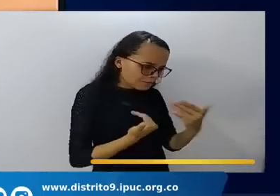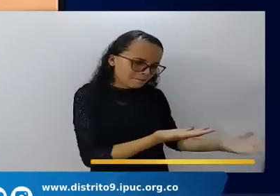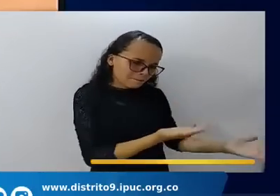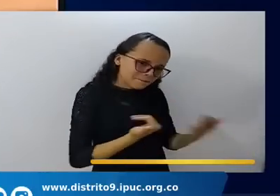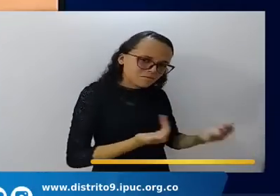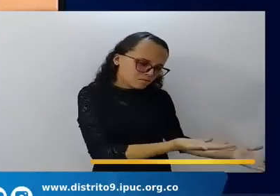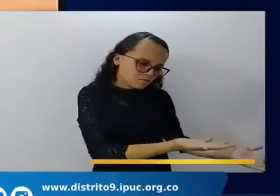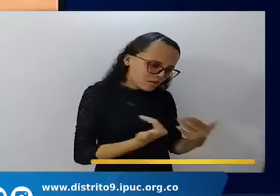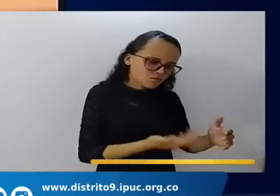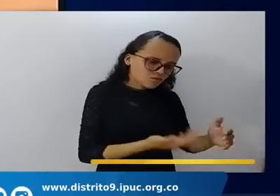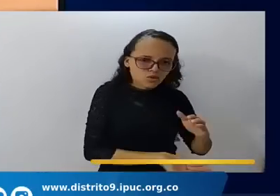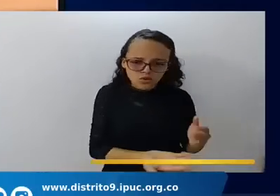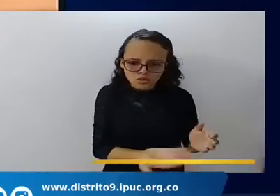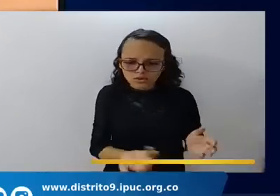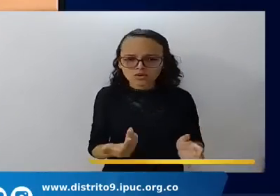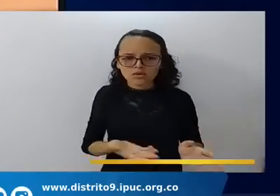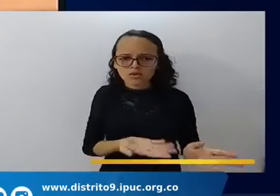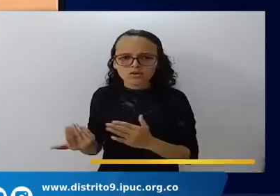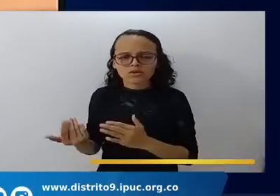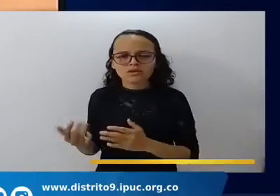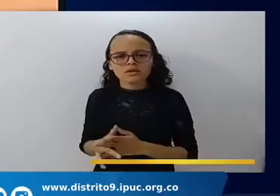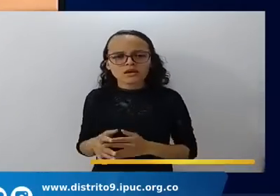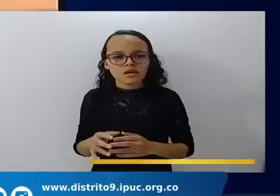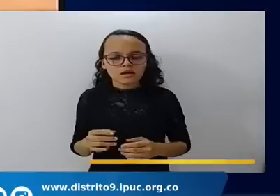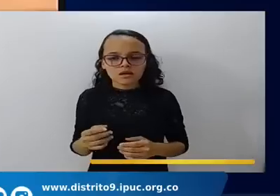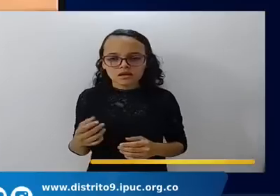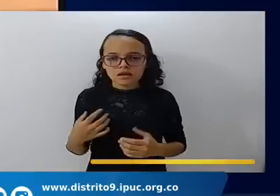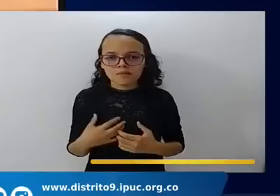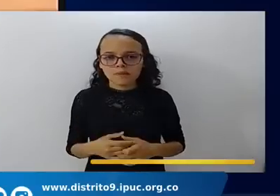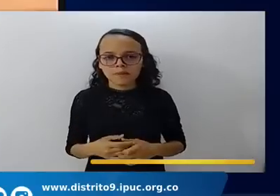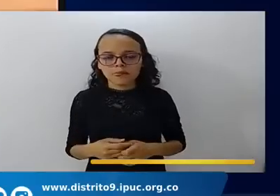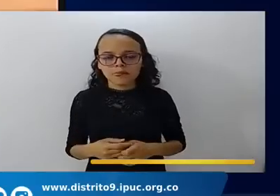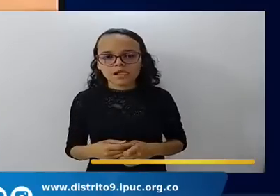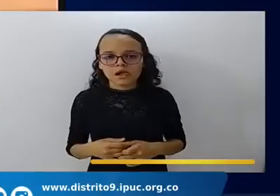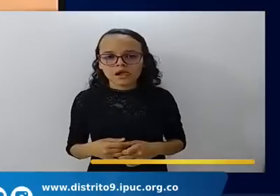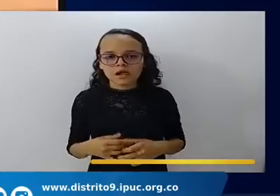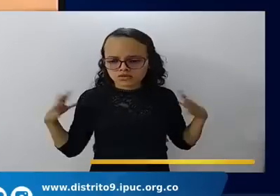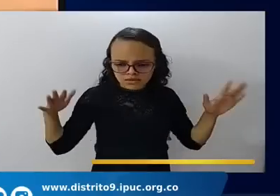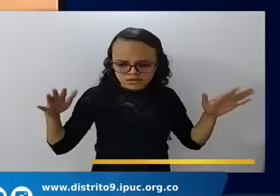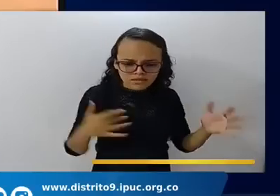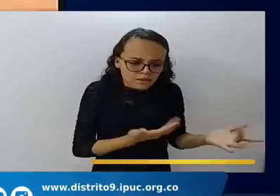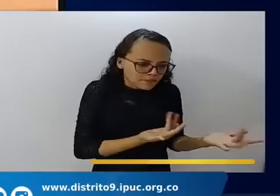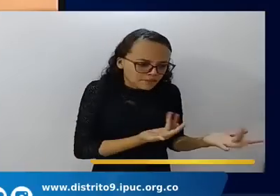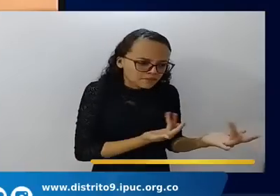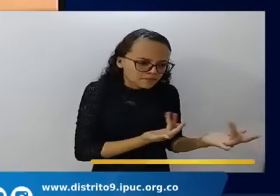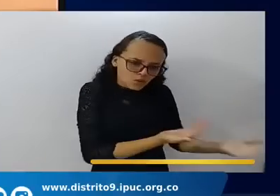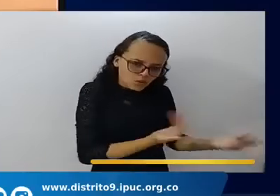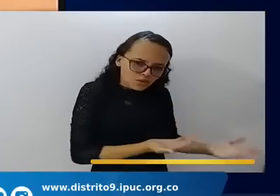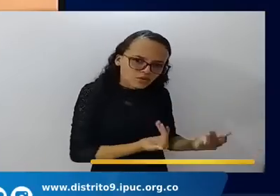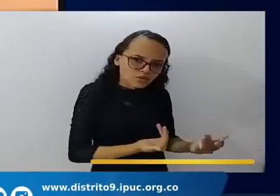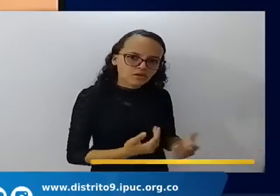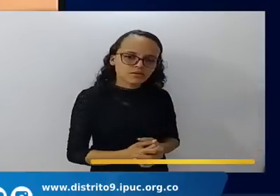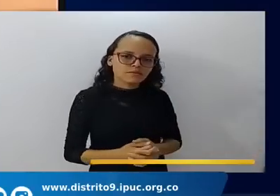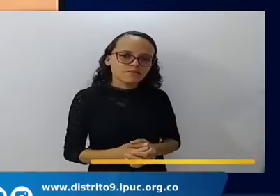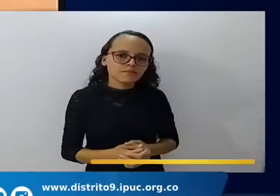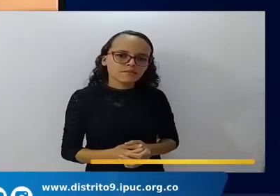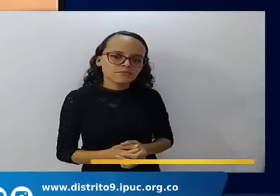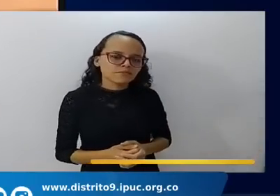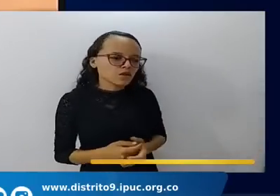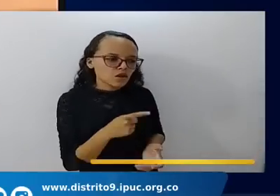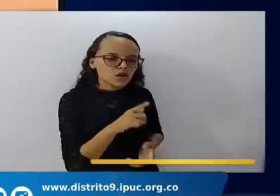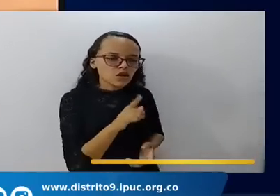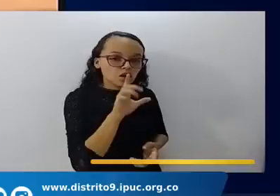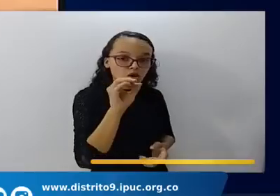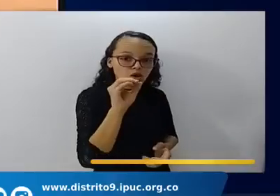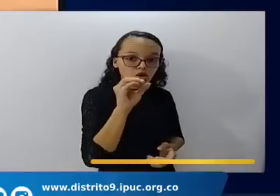y dice que ellos se retuvieron yo me he preguntado tantas veces que detenía a Lot